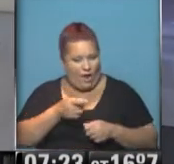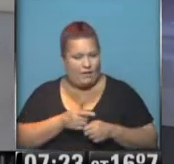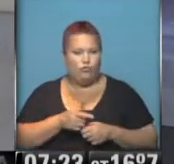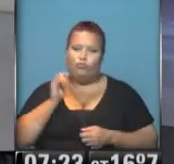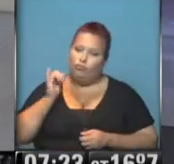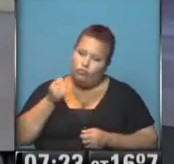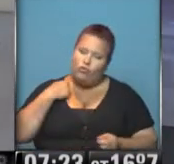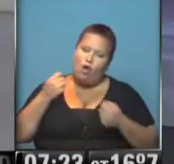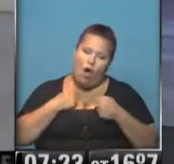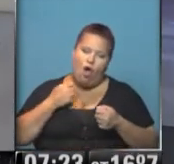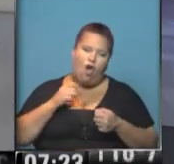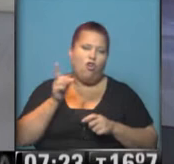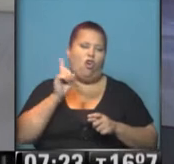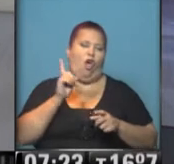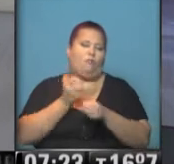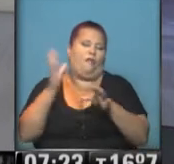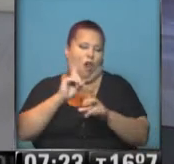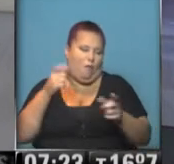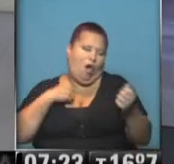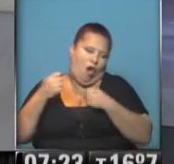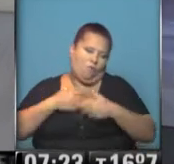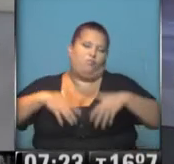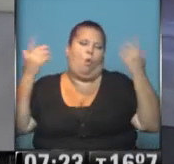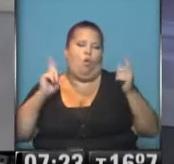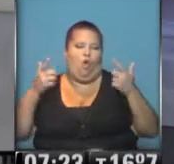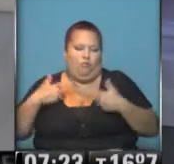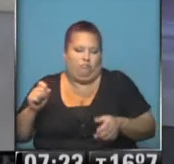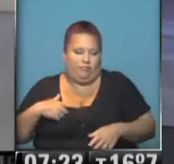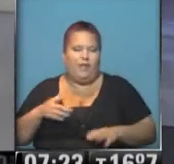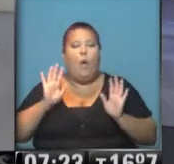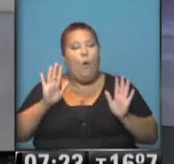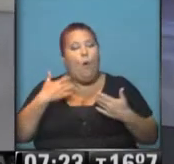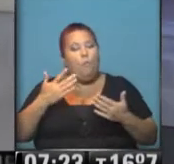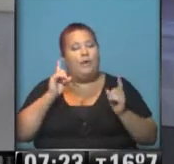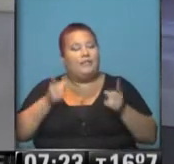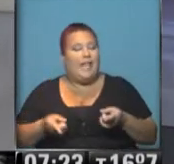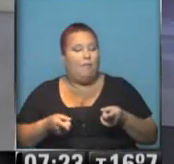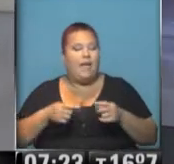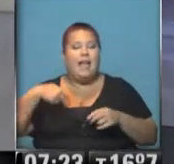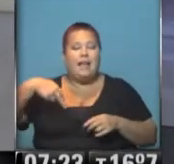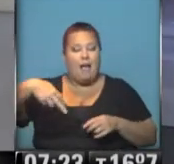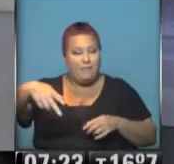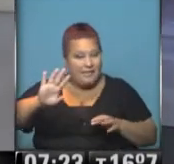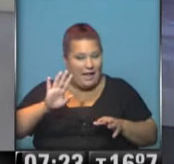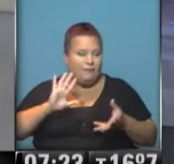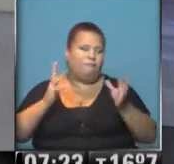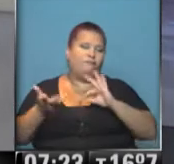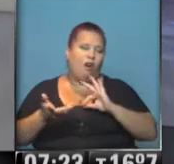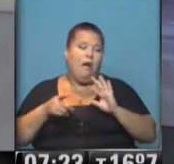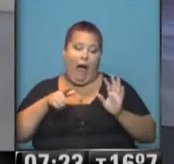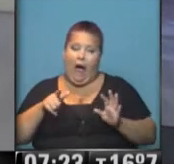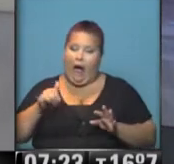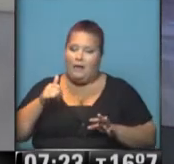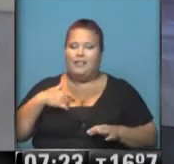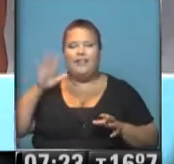Sí, corro, no profesionalmente, pero corro, no tanto, un poquito. Bueno, entonces te podría sumar, por ejemplo, al caminatón, algo así. Ah, eso ando bien.